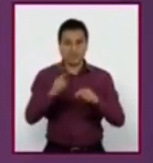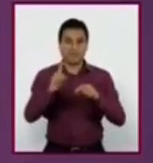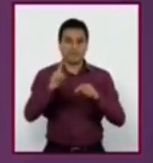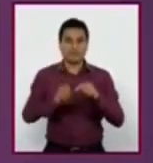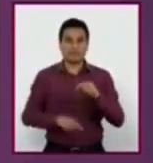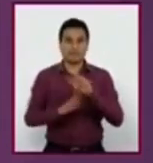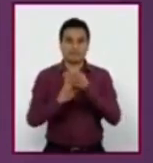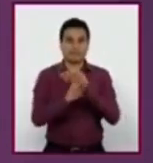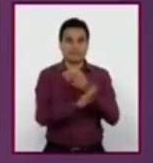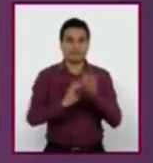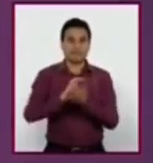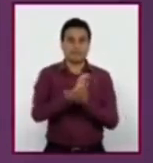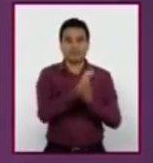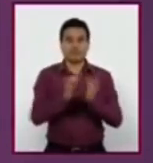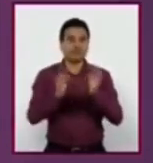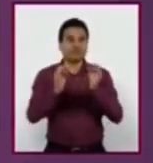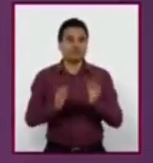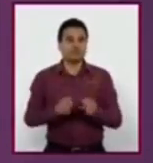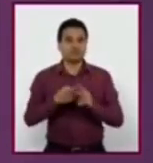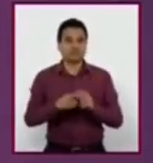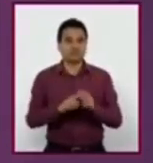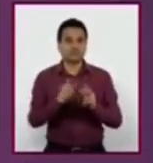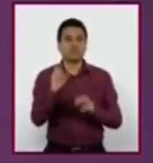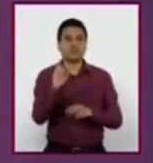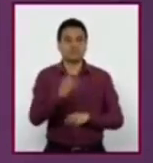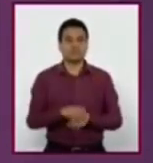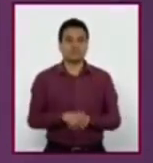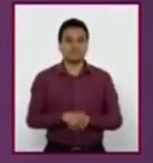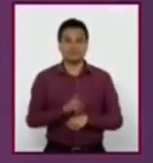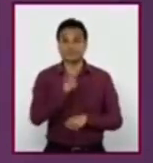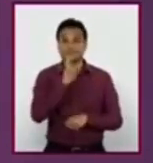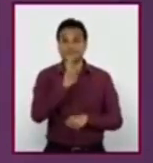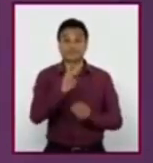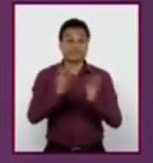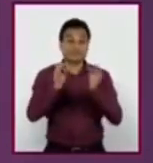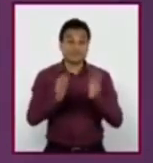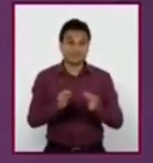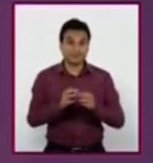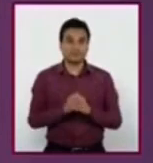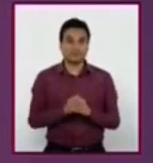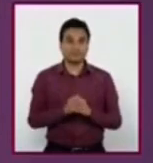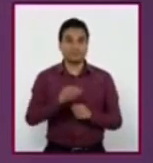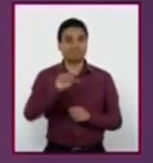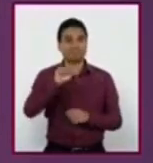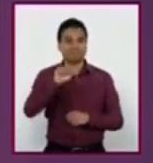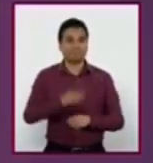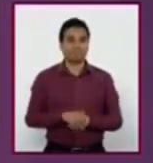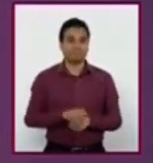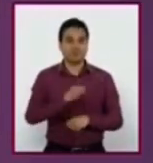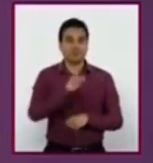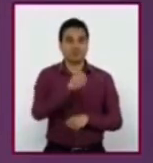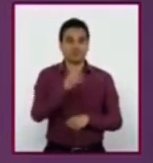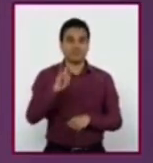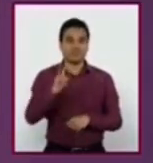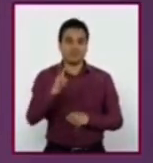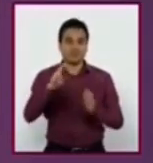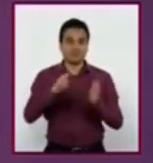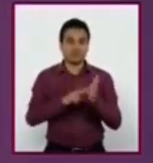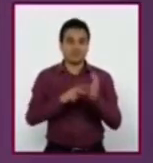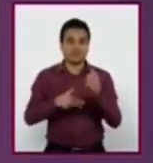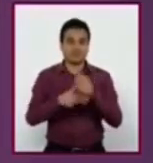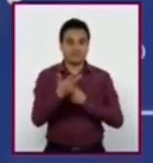prevenir y eliminar la discriminación? La respuesta correcta es inciso A, 11 de julio de